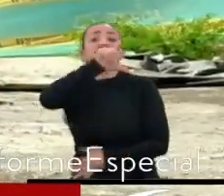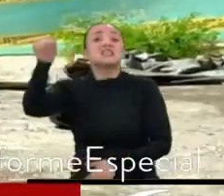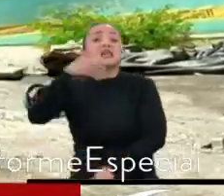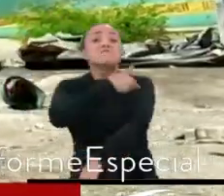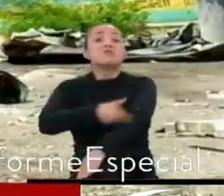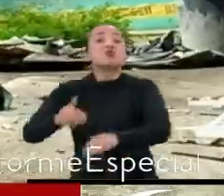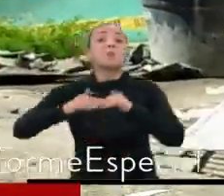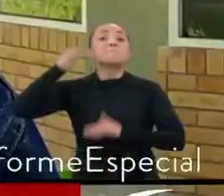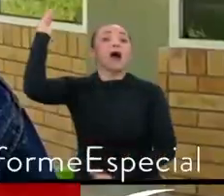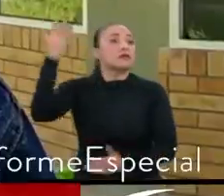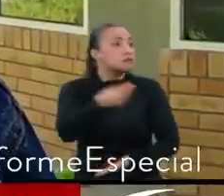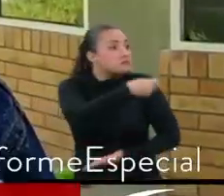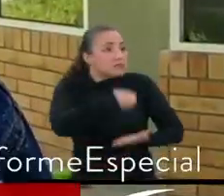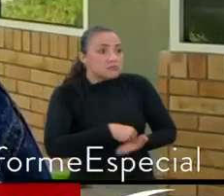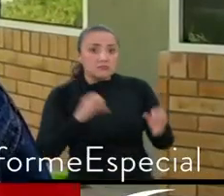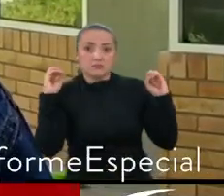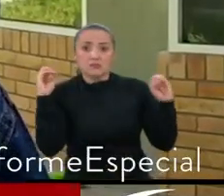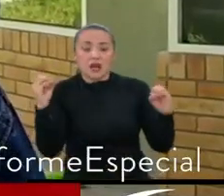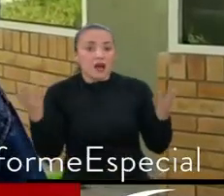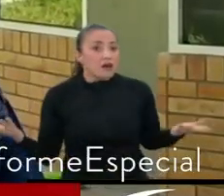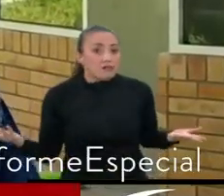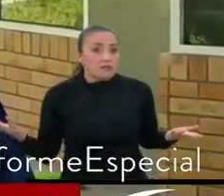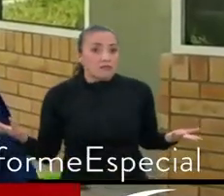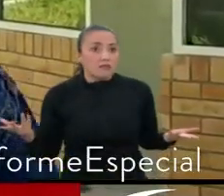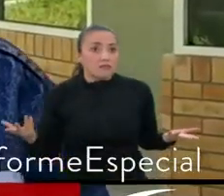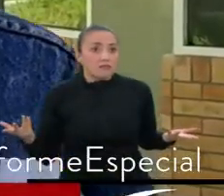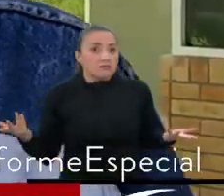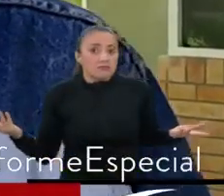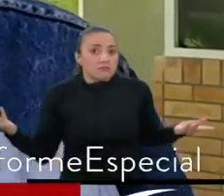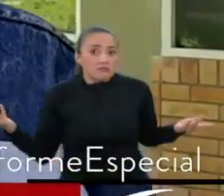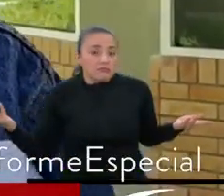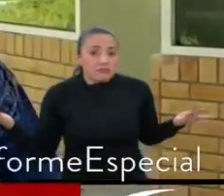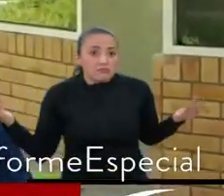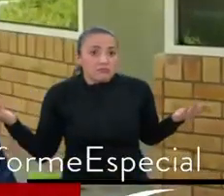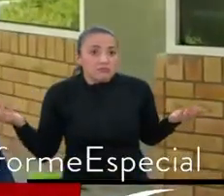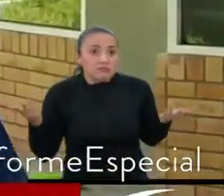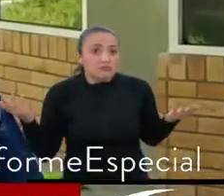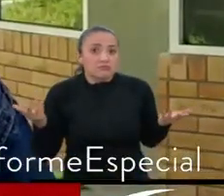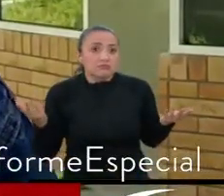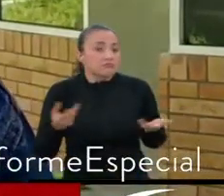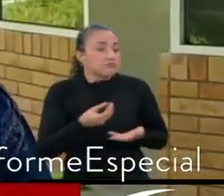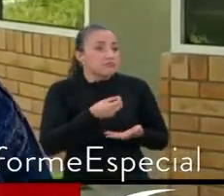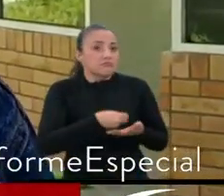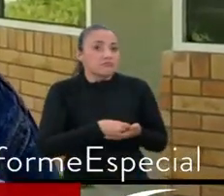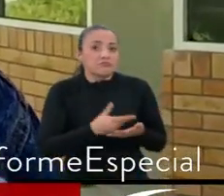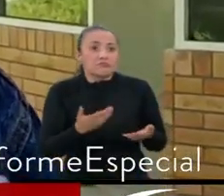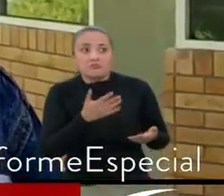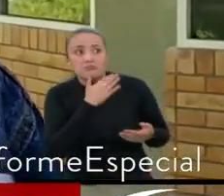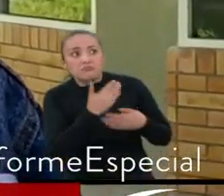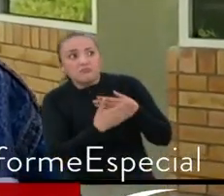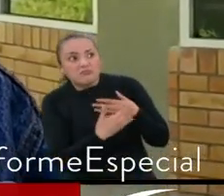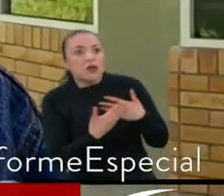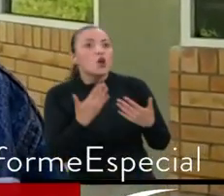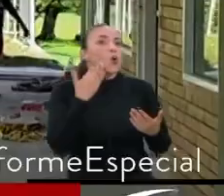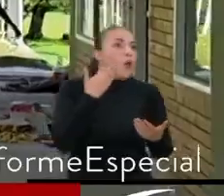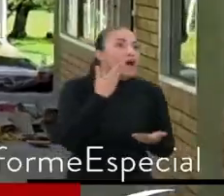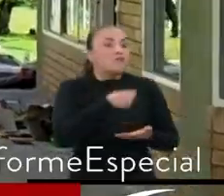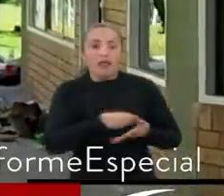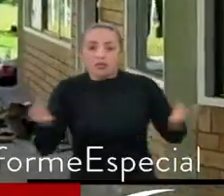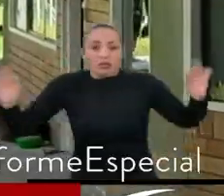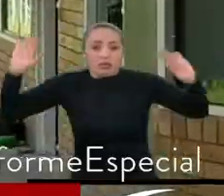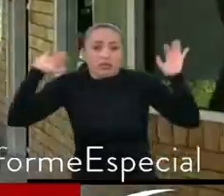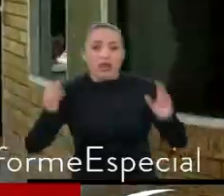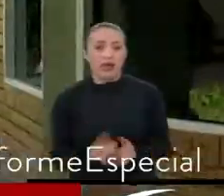y hasta el momento no he recibido ni aviso para cancelar ni nada.